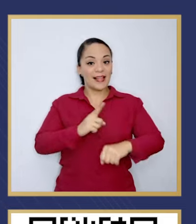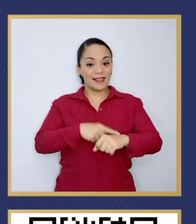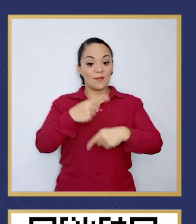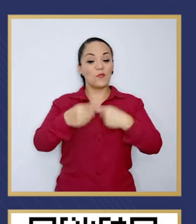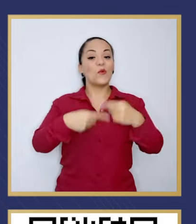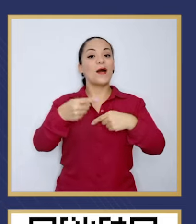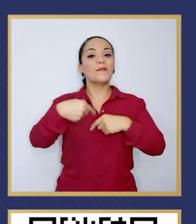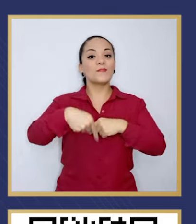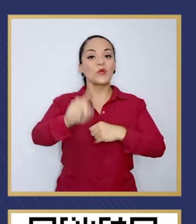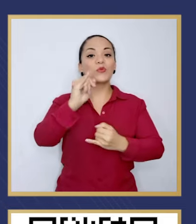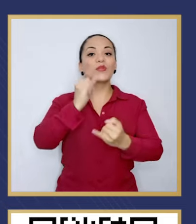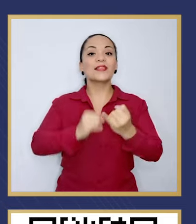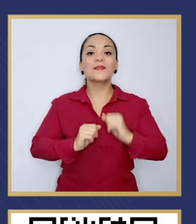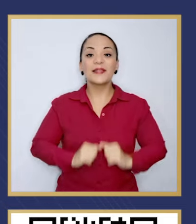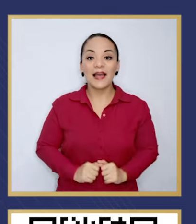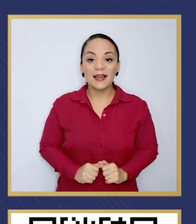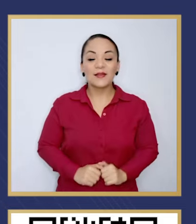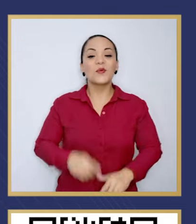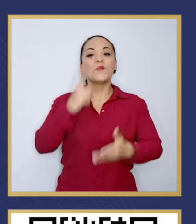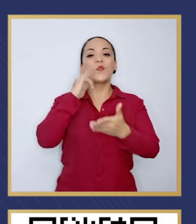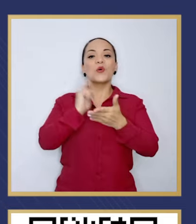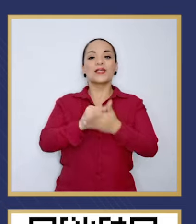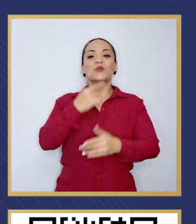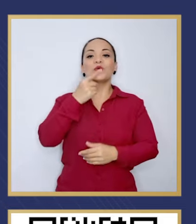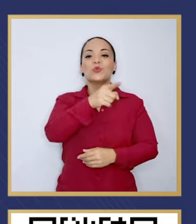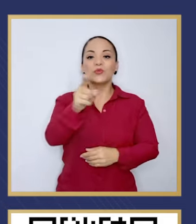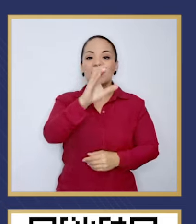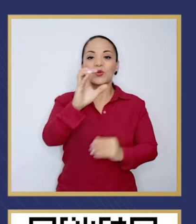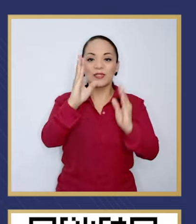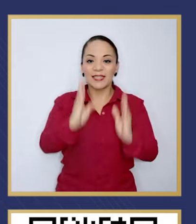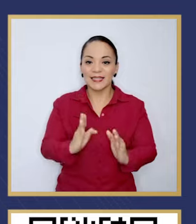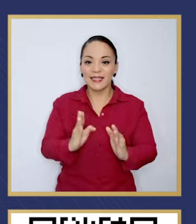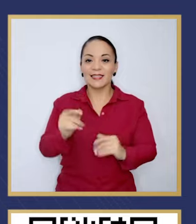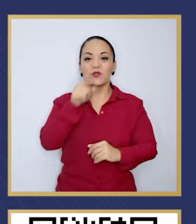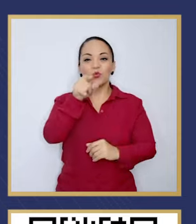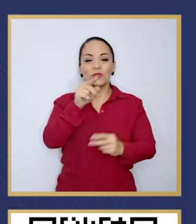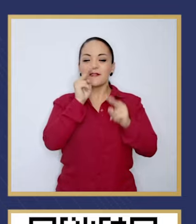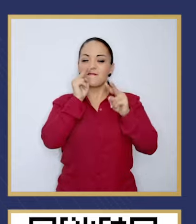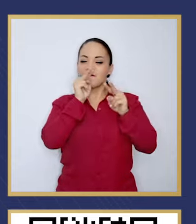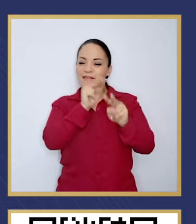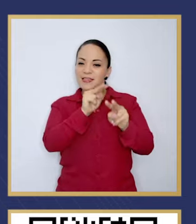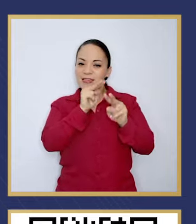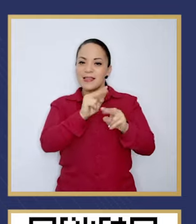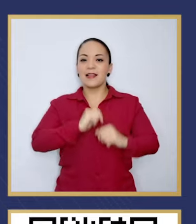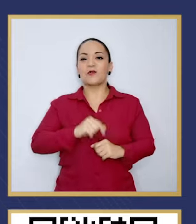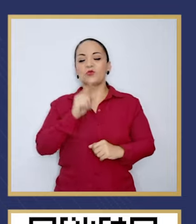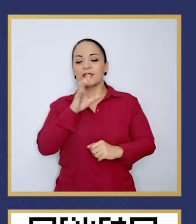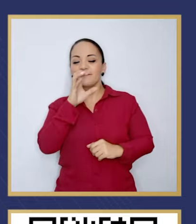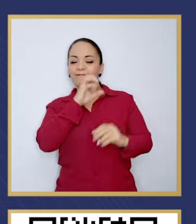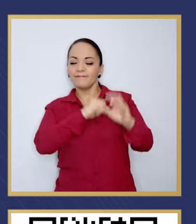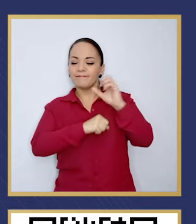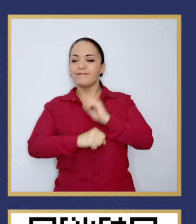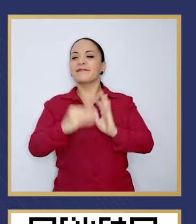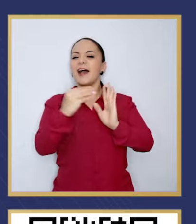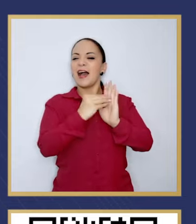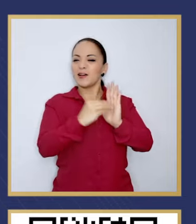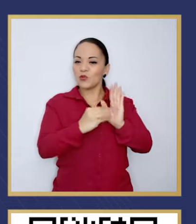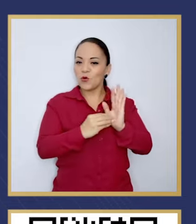se cumplirá muy pronto. eso, compatriota, vigile, anote